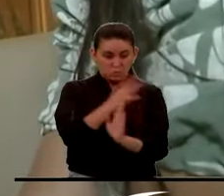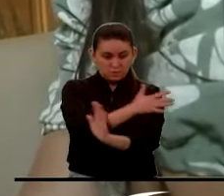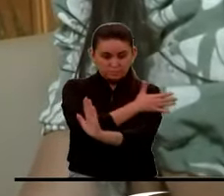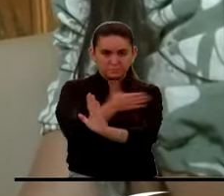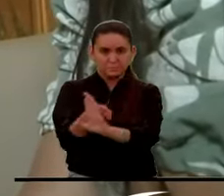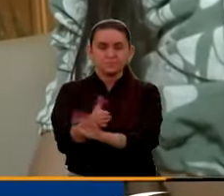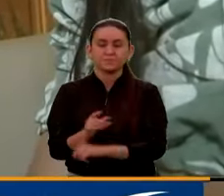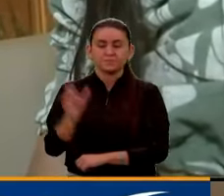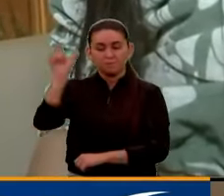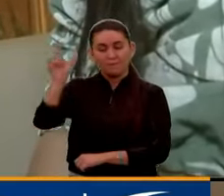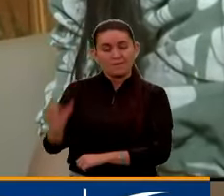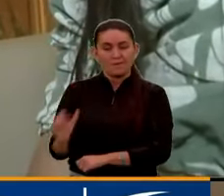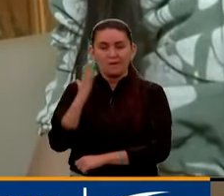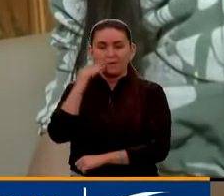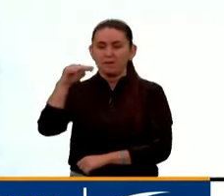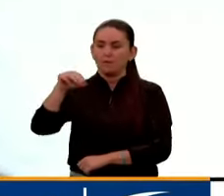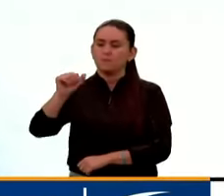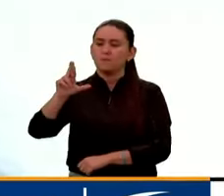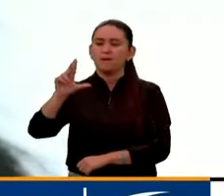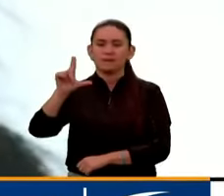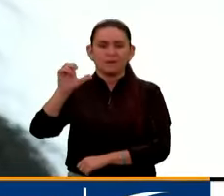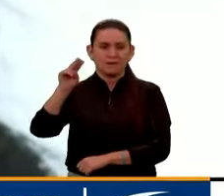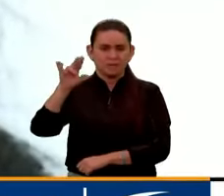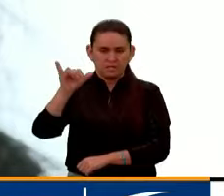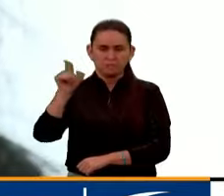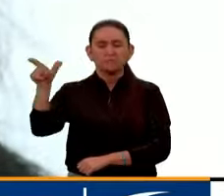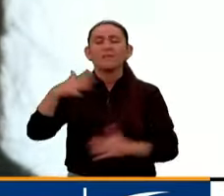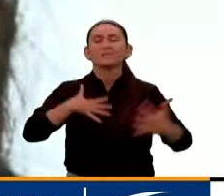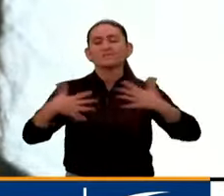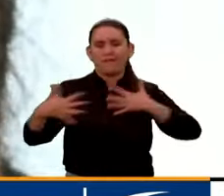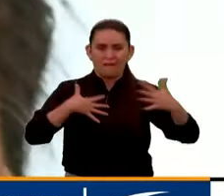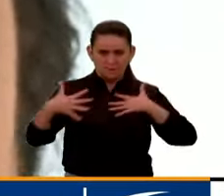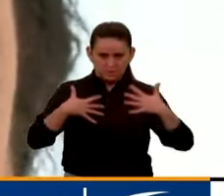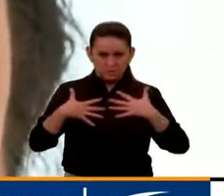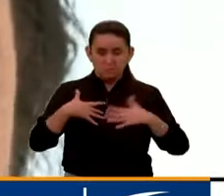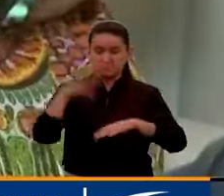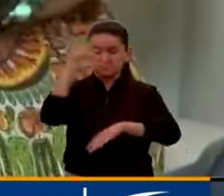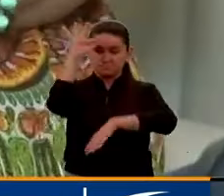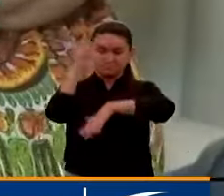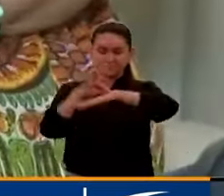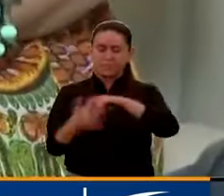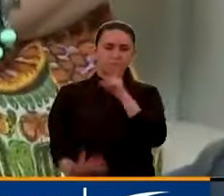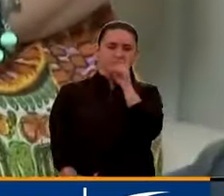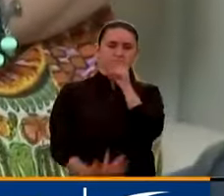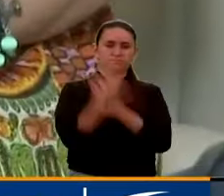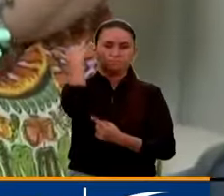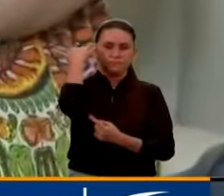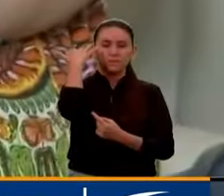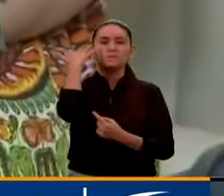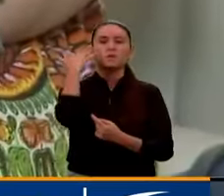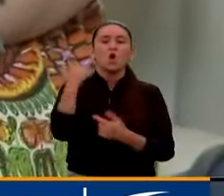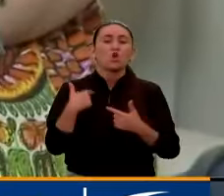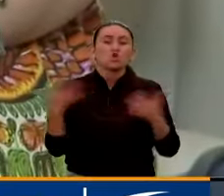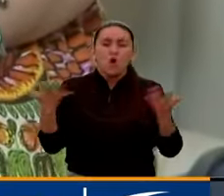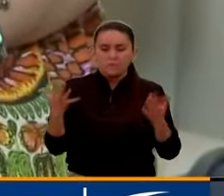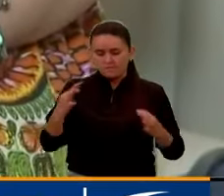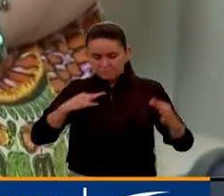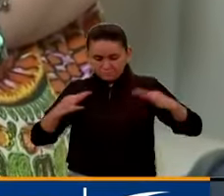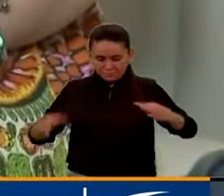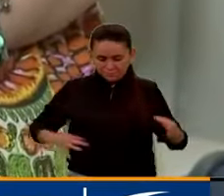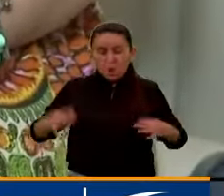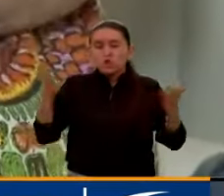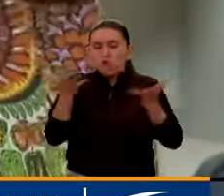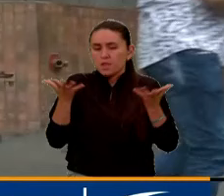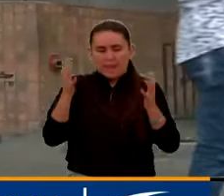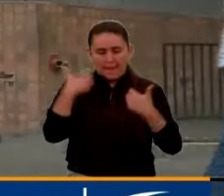Ella es Marlene Vargas, una mujer que se dedica al teatro y a quien el dengue le cambió la vida. No sabe en dónde la picó el zancudo, pero sí cómo